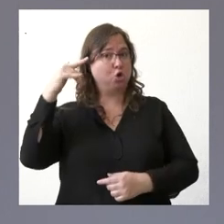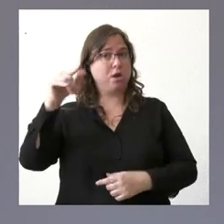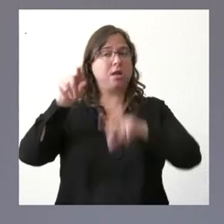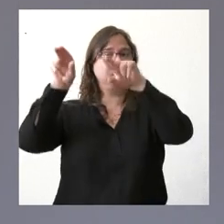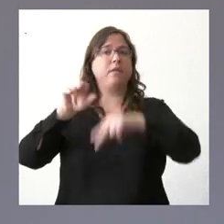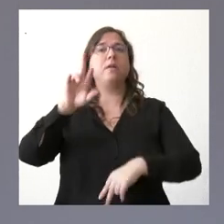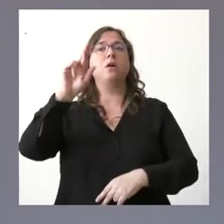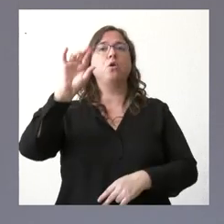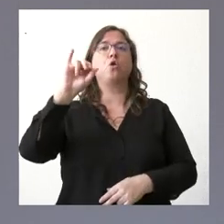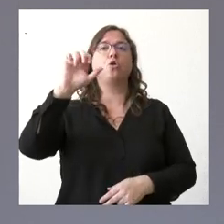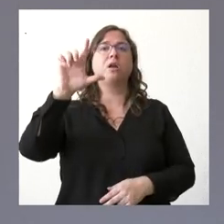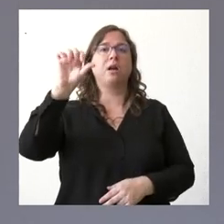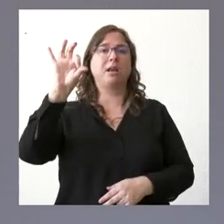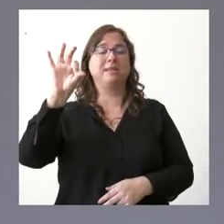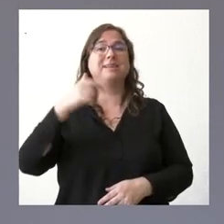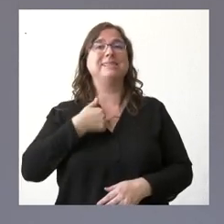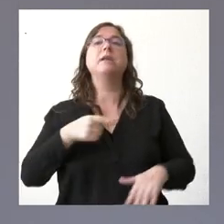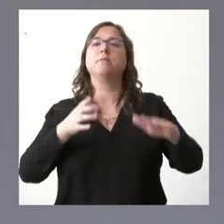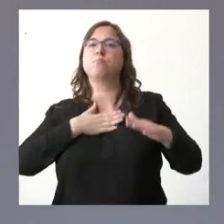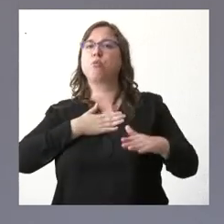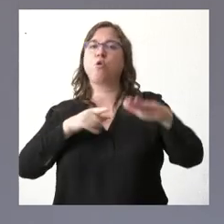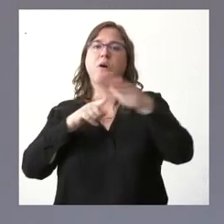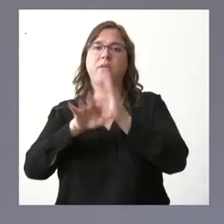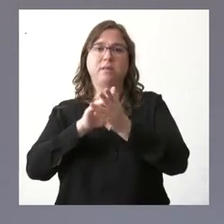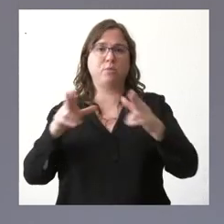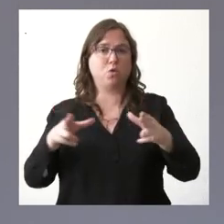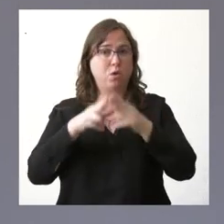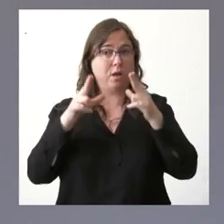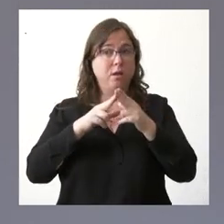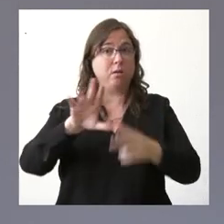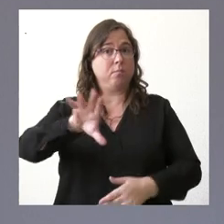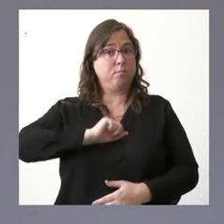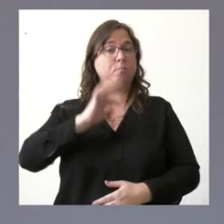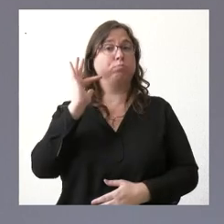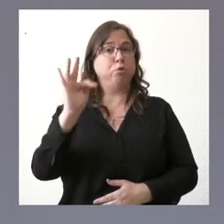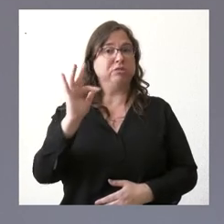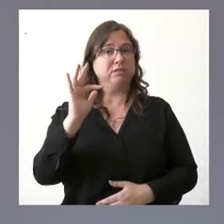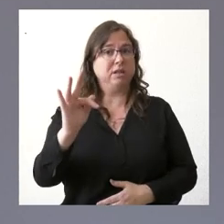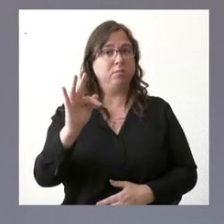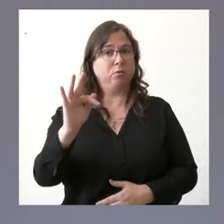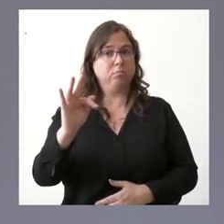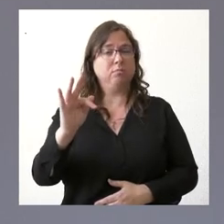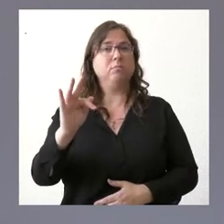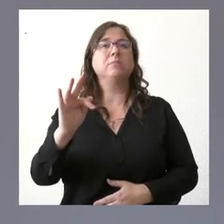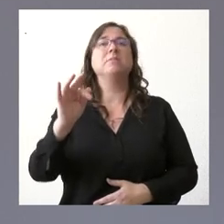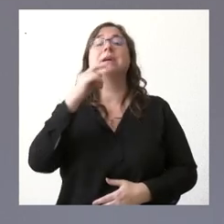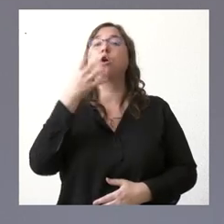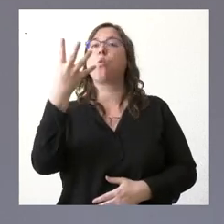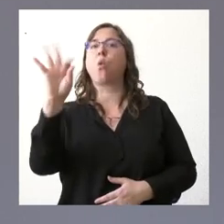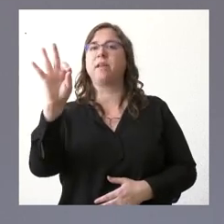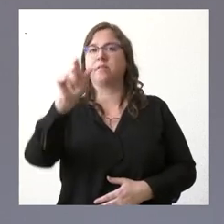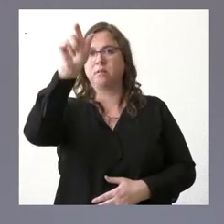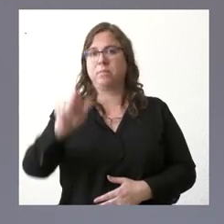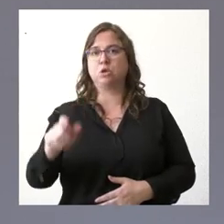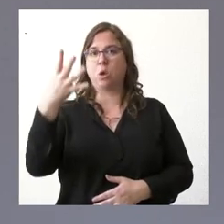un centro de titularidad de la gerencia de servicios sociales los positivos el último dato que a me han facilitado son de 40 personas